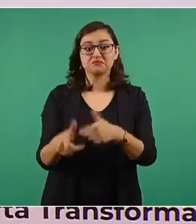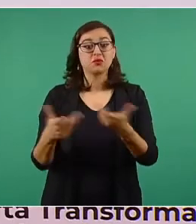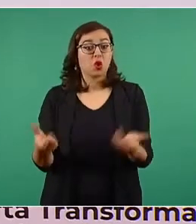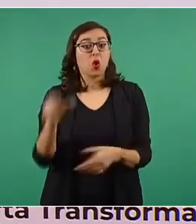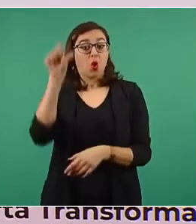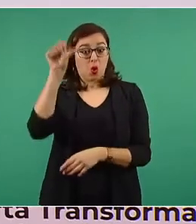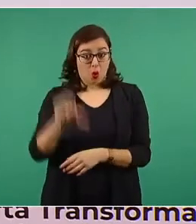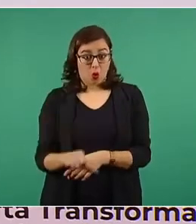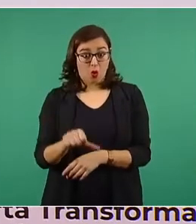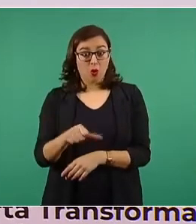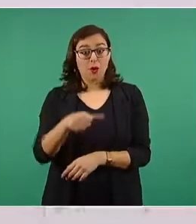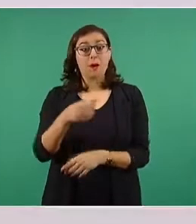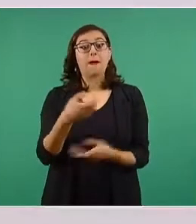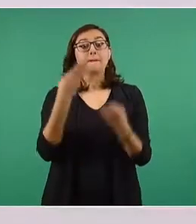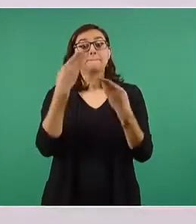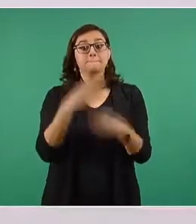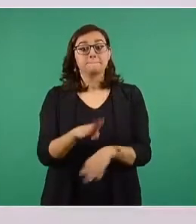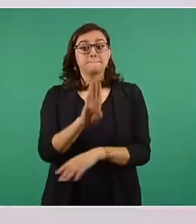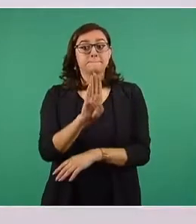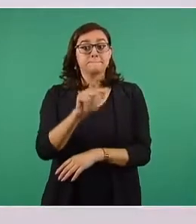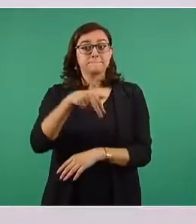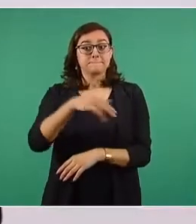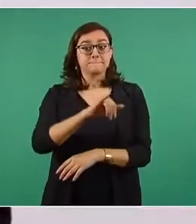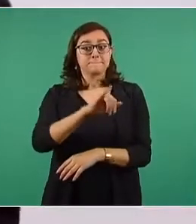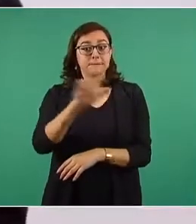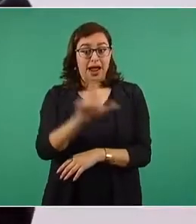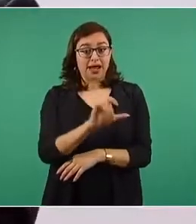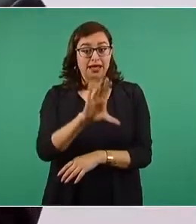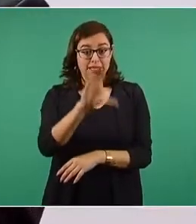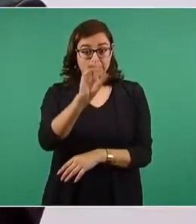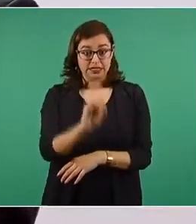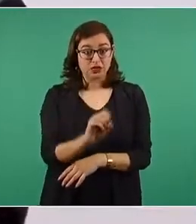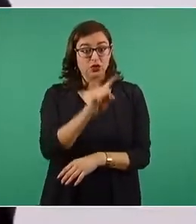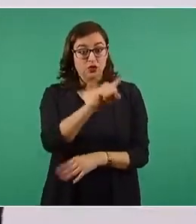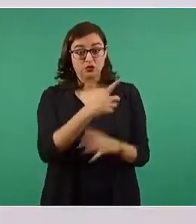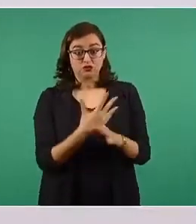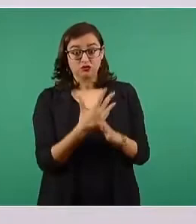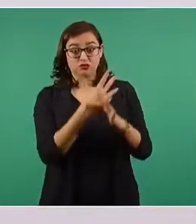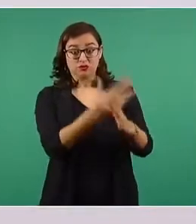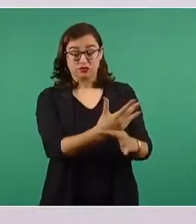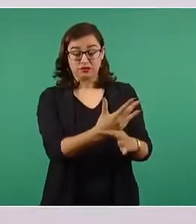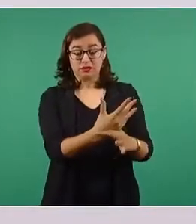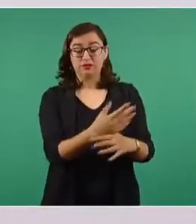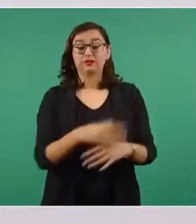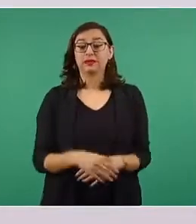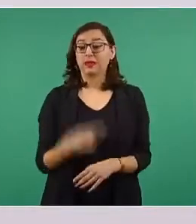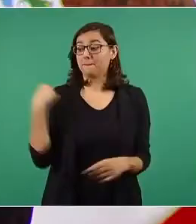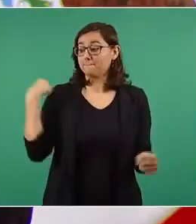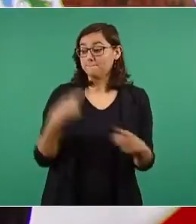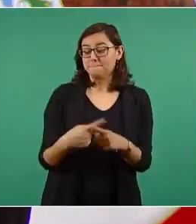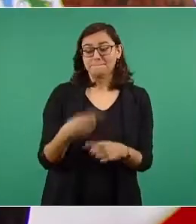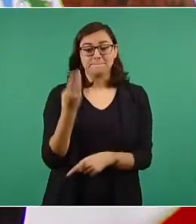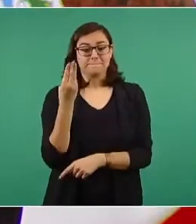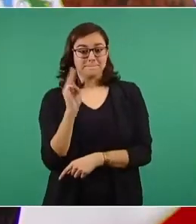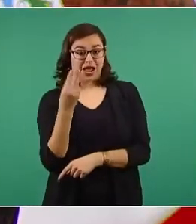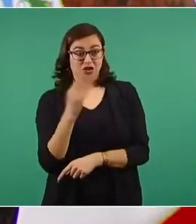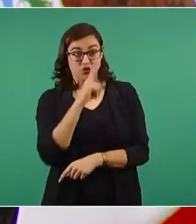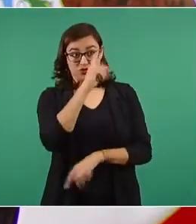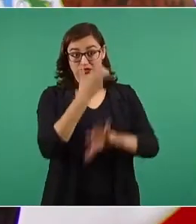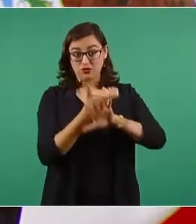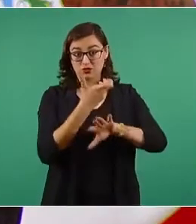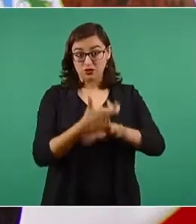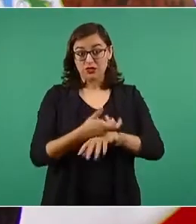Banco de México que las remesas que llegaron al país en mayo alcanzaron